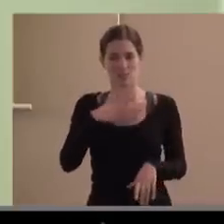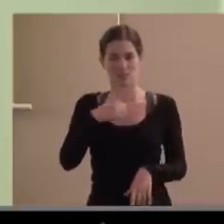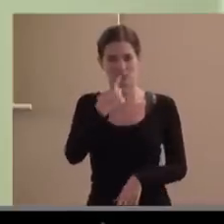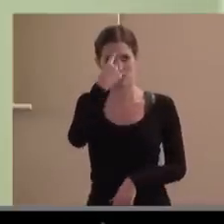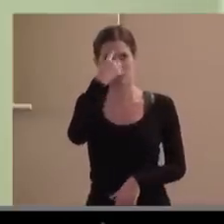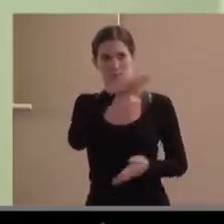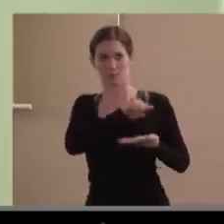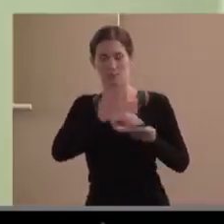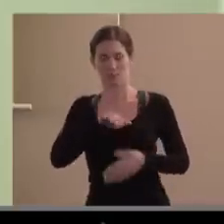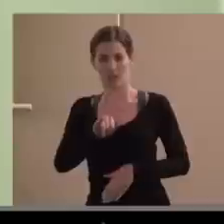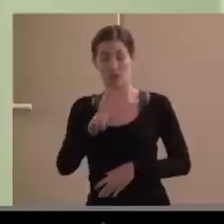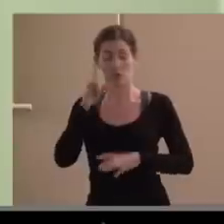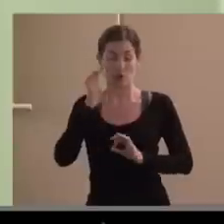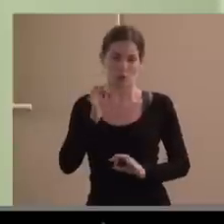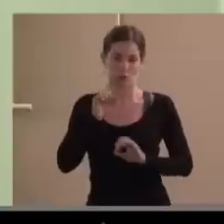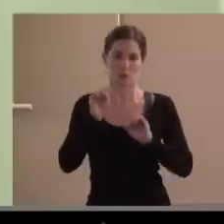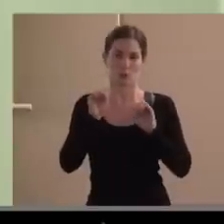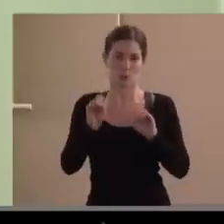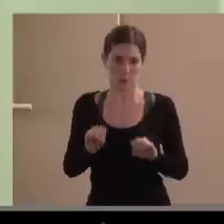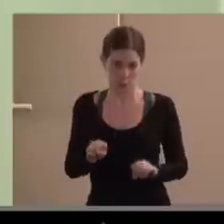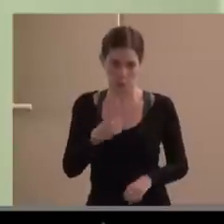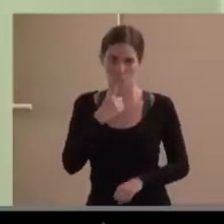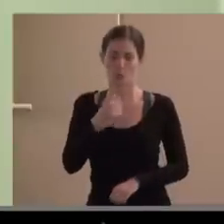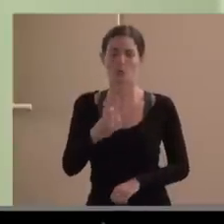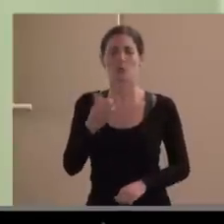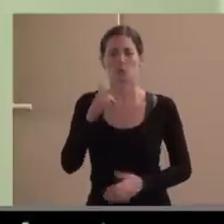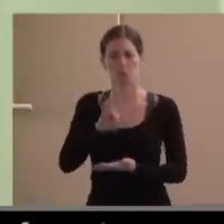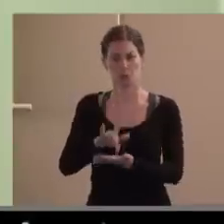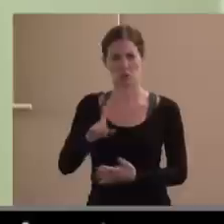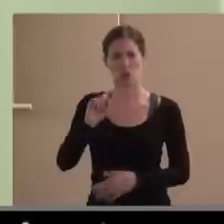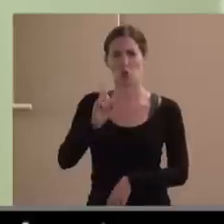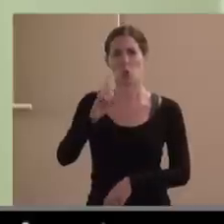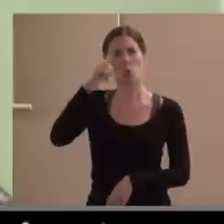que que se producirá que no es una una vana esperanza